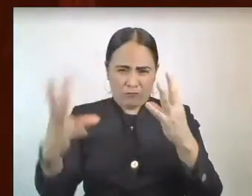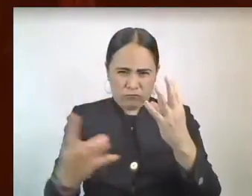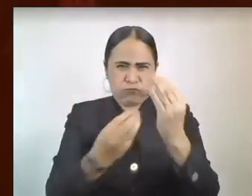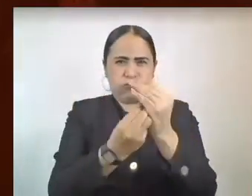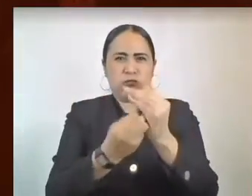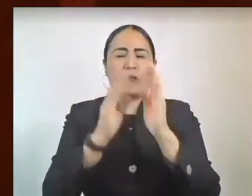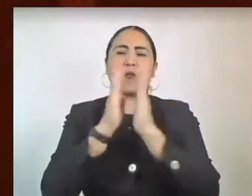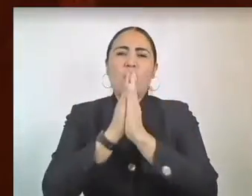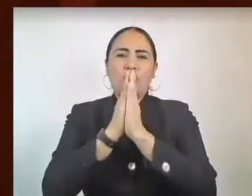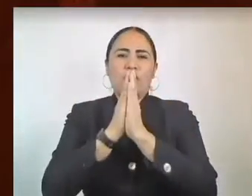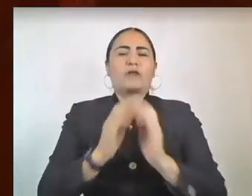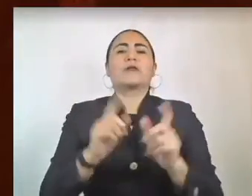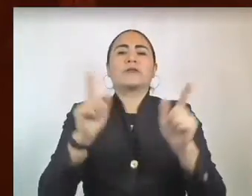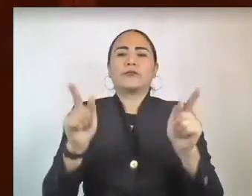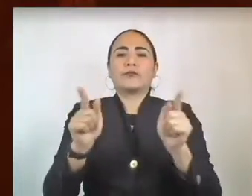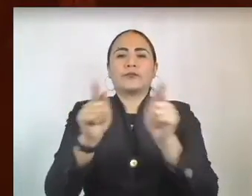Muchas gracias, compañeros.